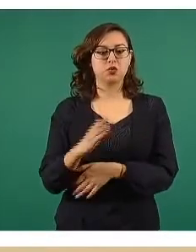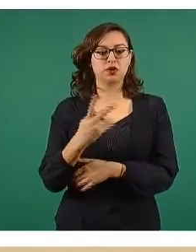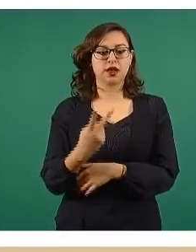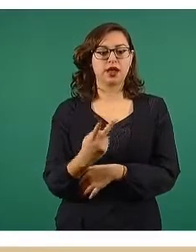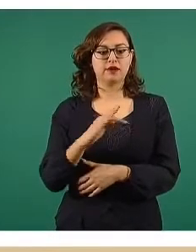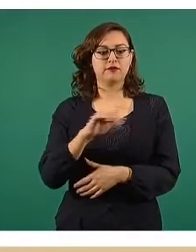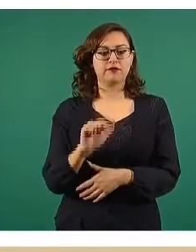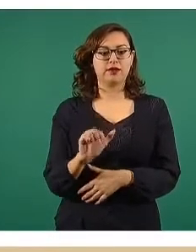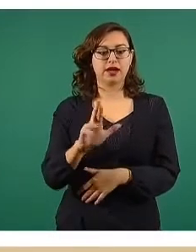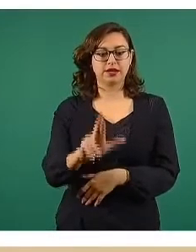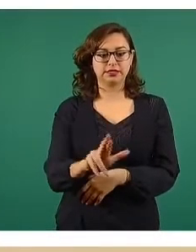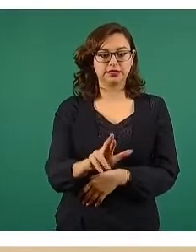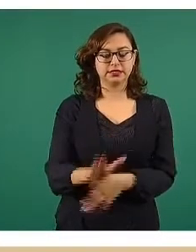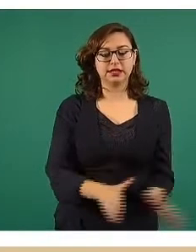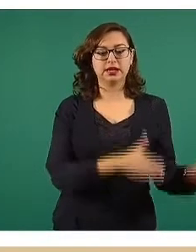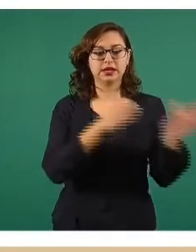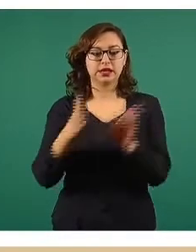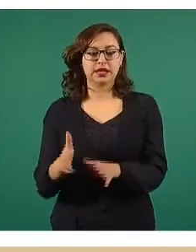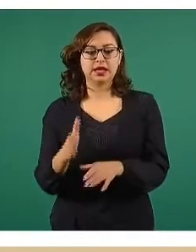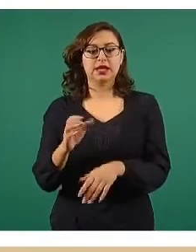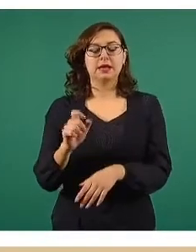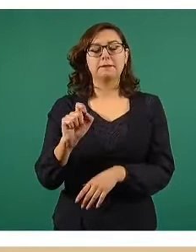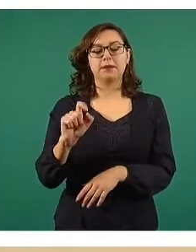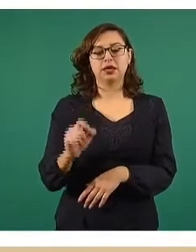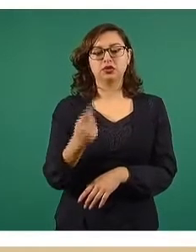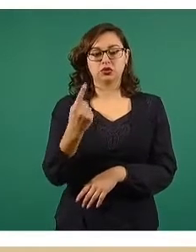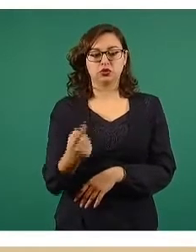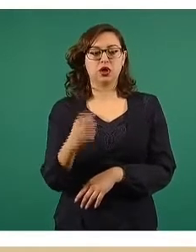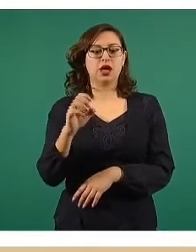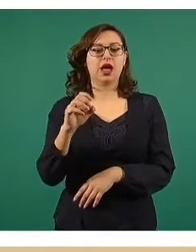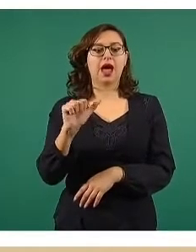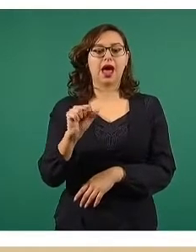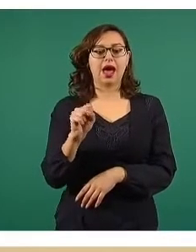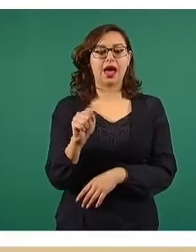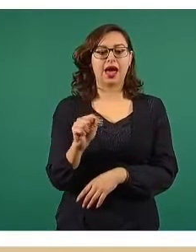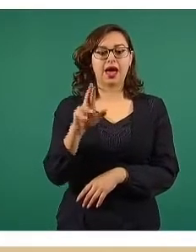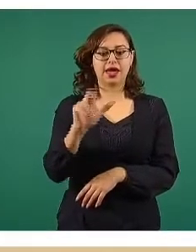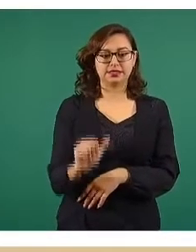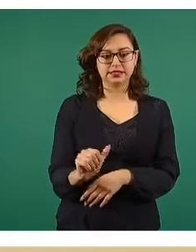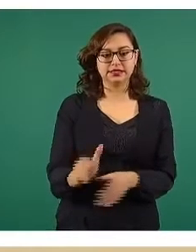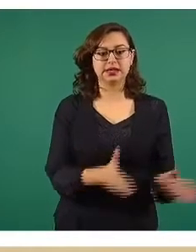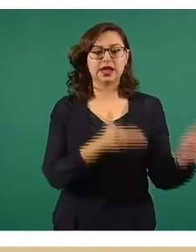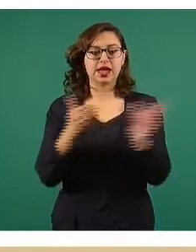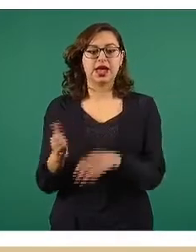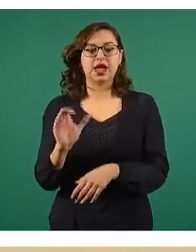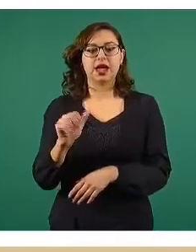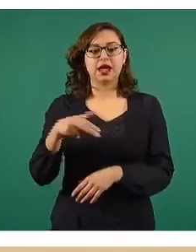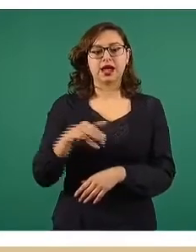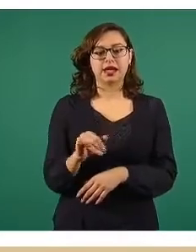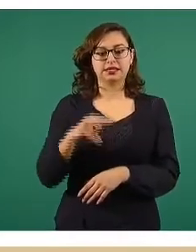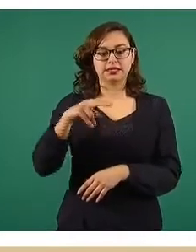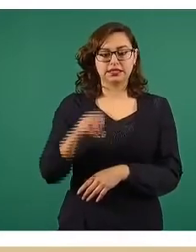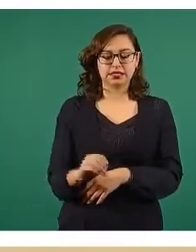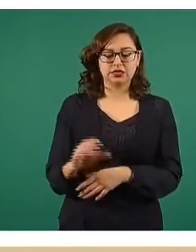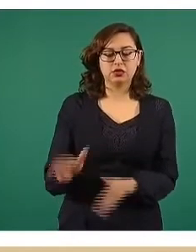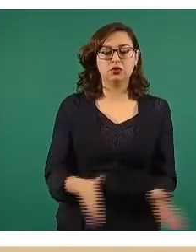enero 21 fue AstraZeneca, febrero fue CanSino, febrero fue Sputnik V,